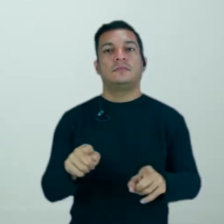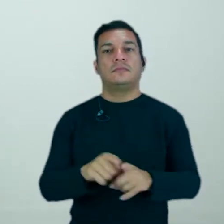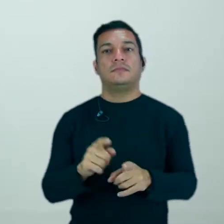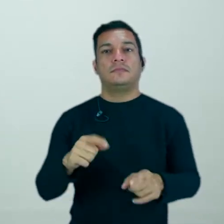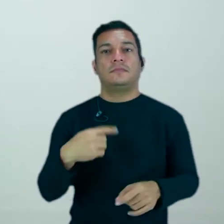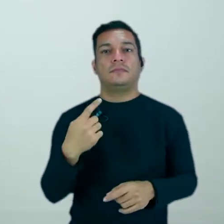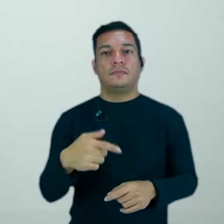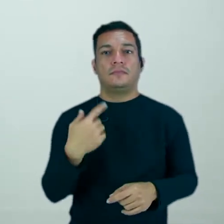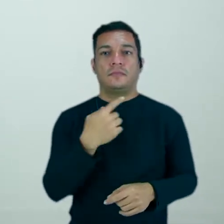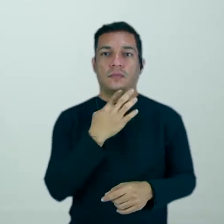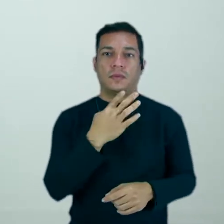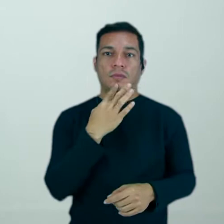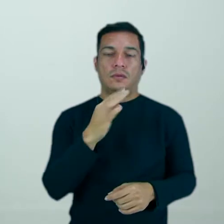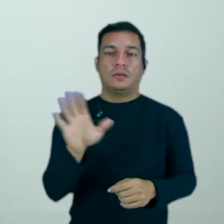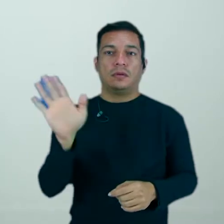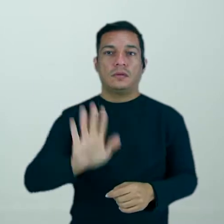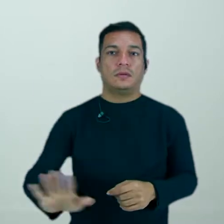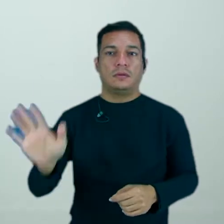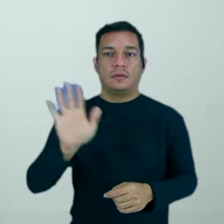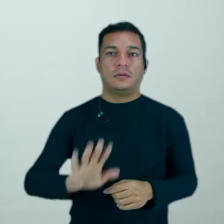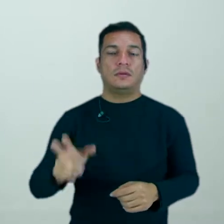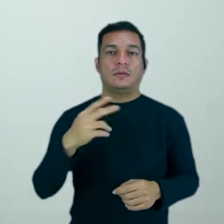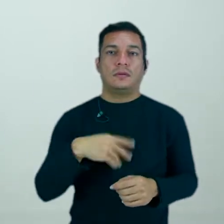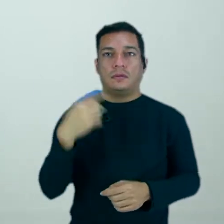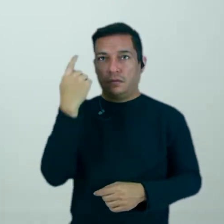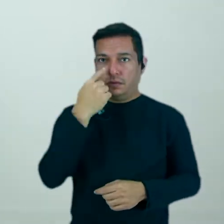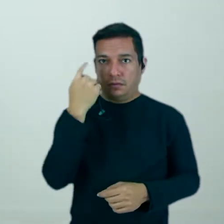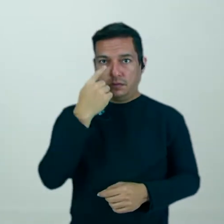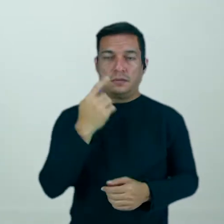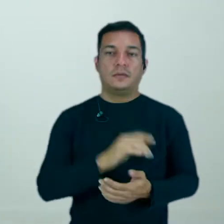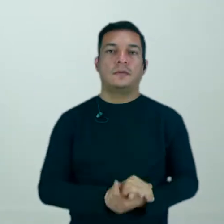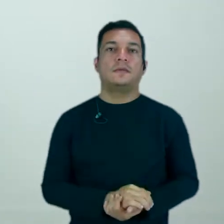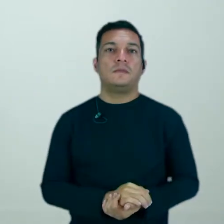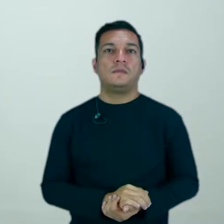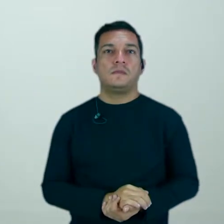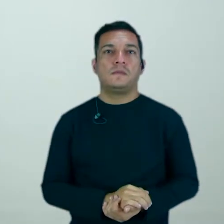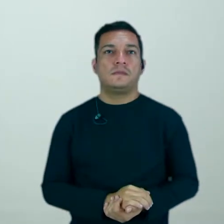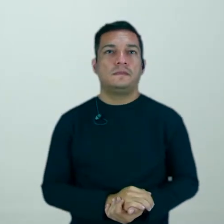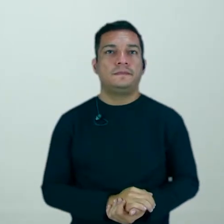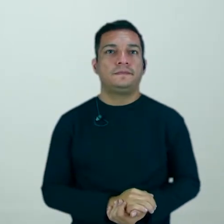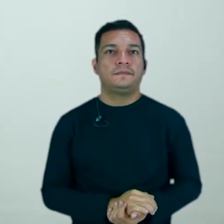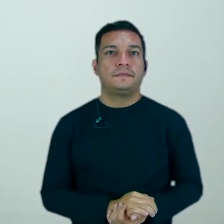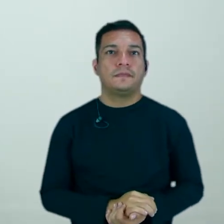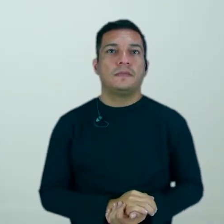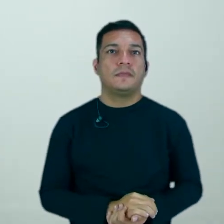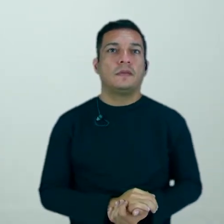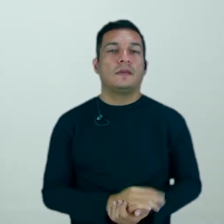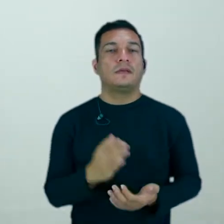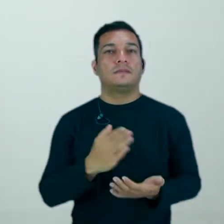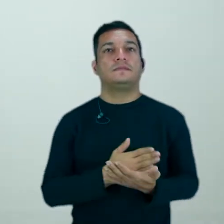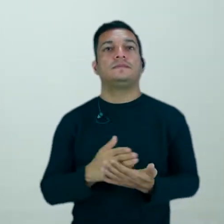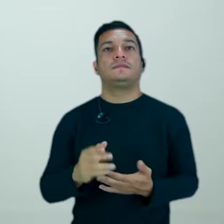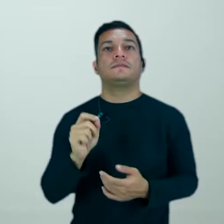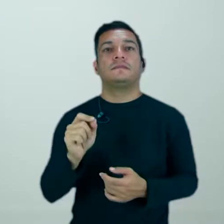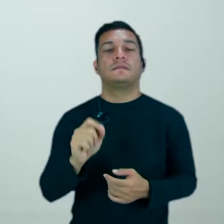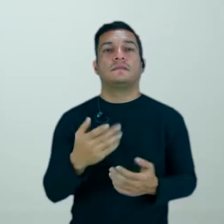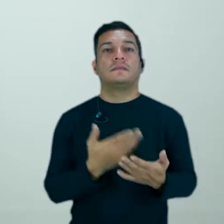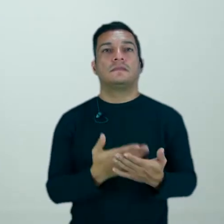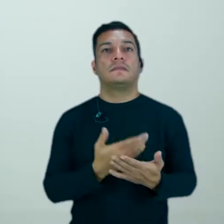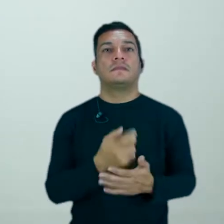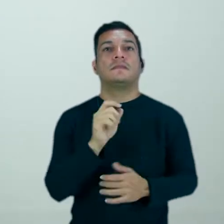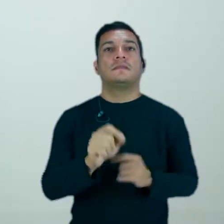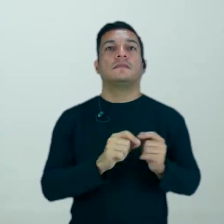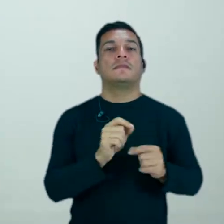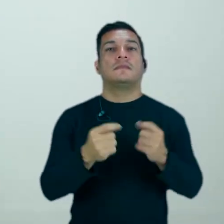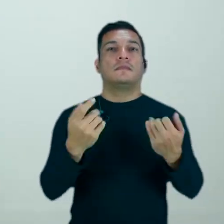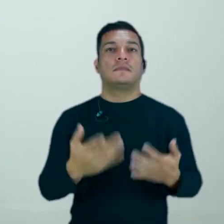para nuestros conocimientos generales en la lengua española. Muy bien, entonces vamos a iniciar nuestra clase hablando un